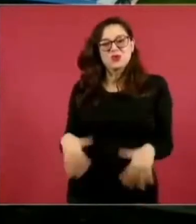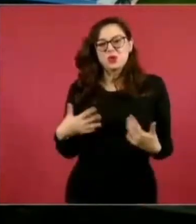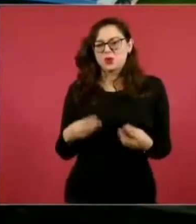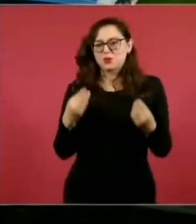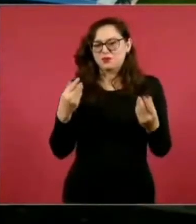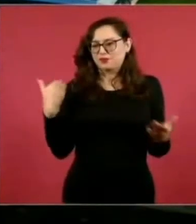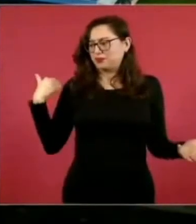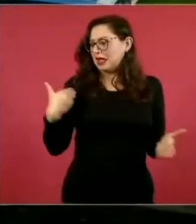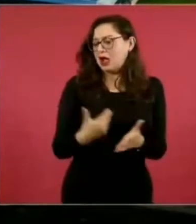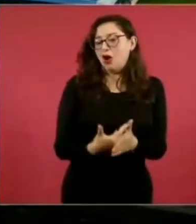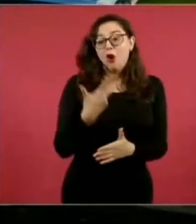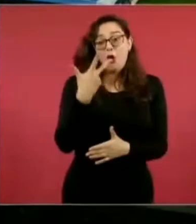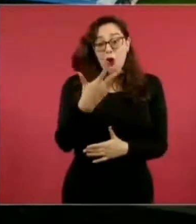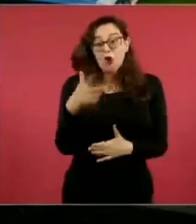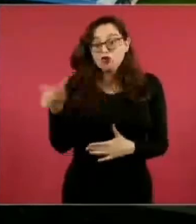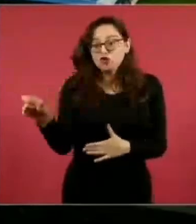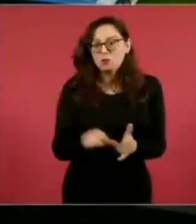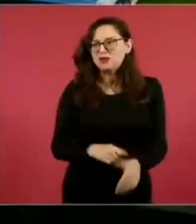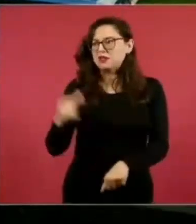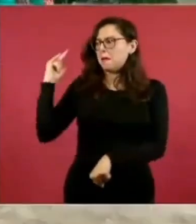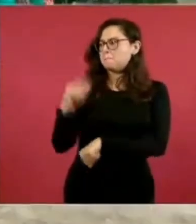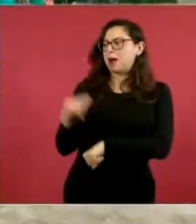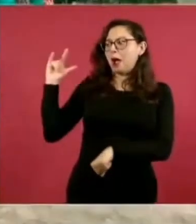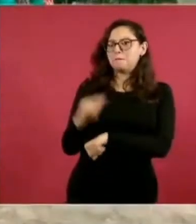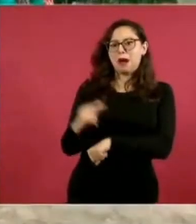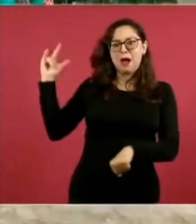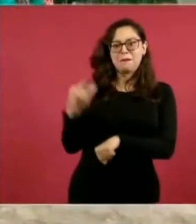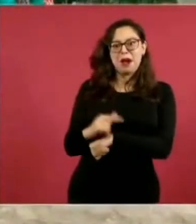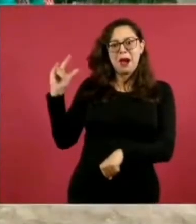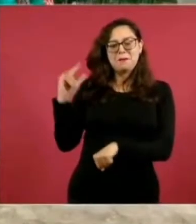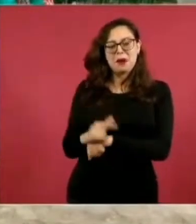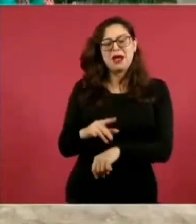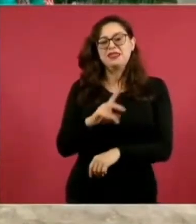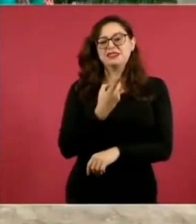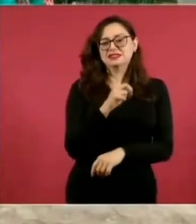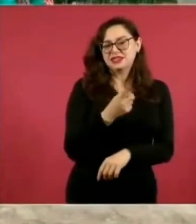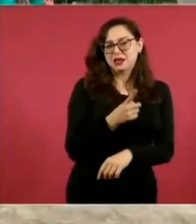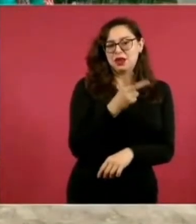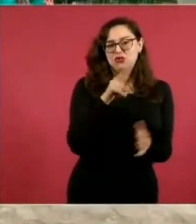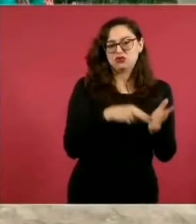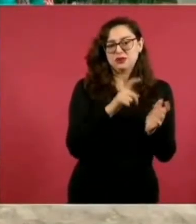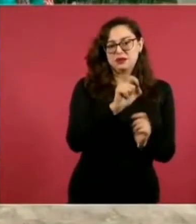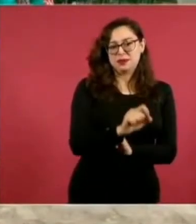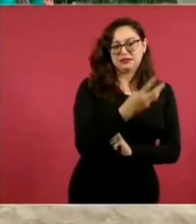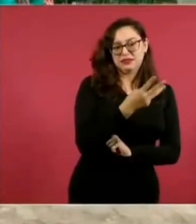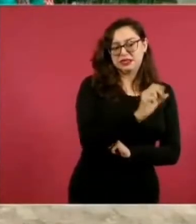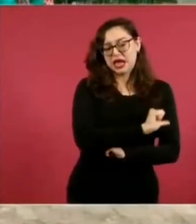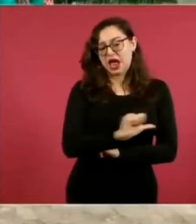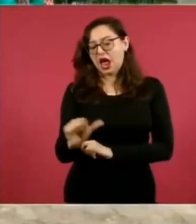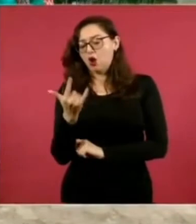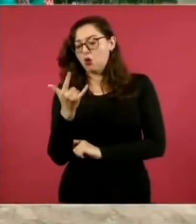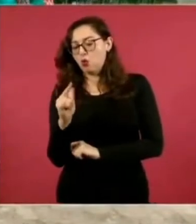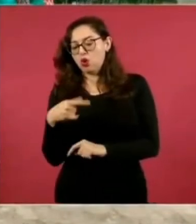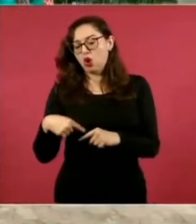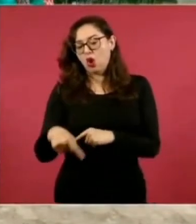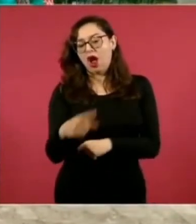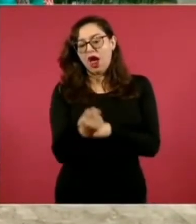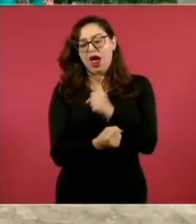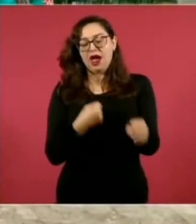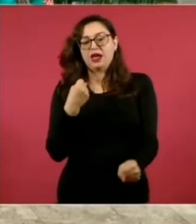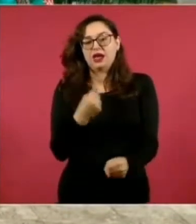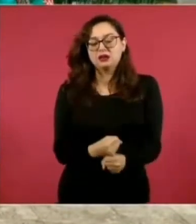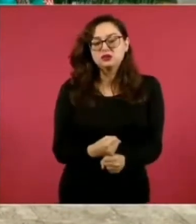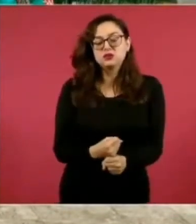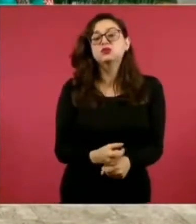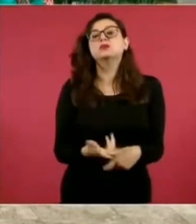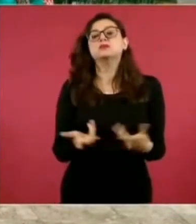en apenas ocho meses de actividad. Entre diciembre del 2023 y julio de este año se han movilizado